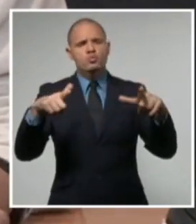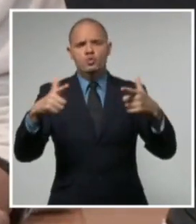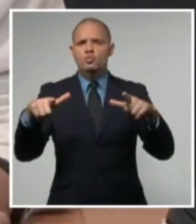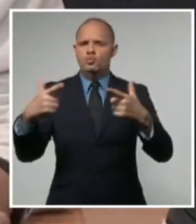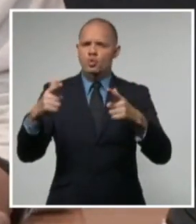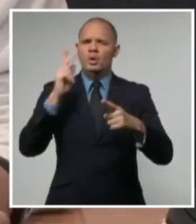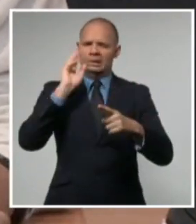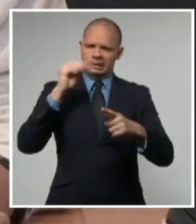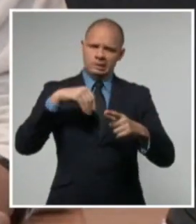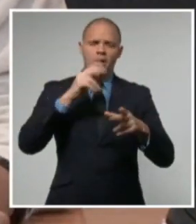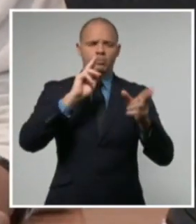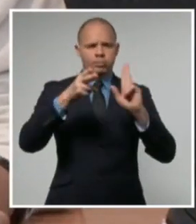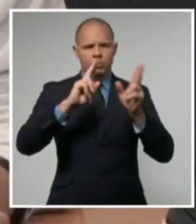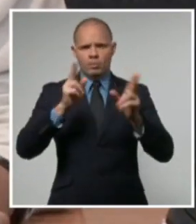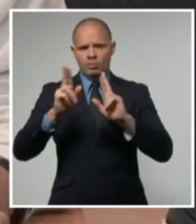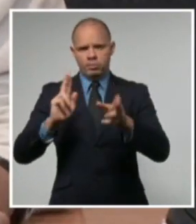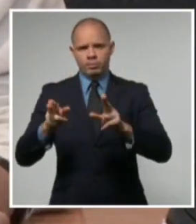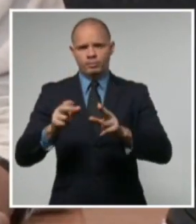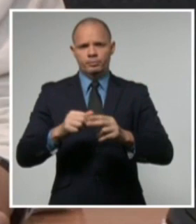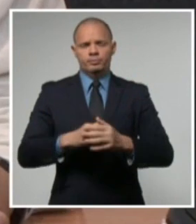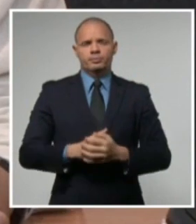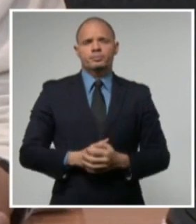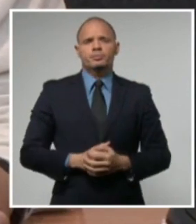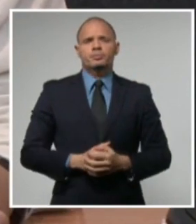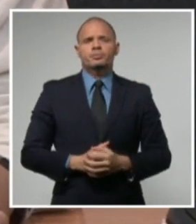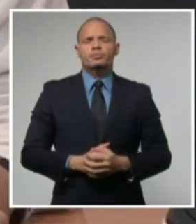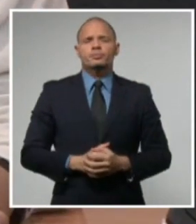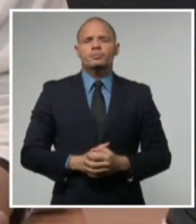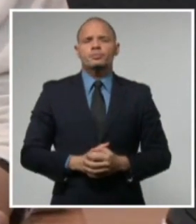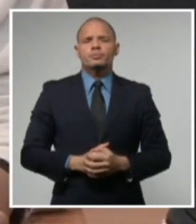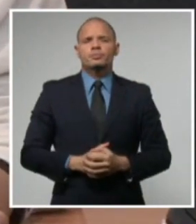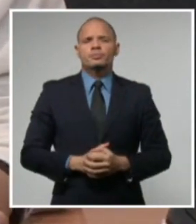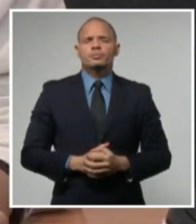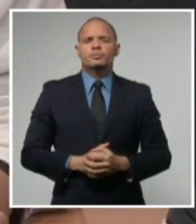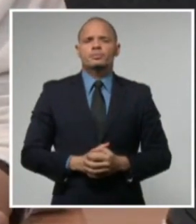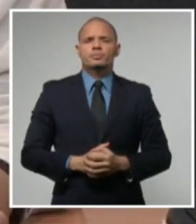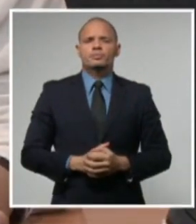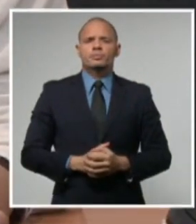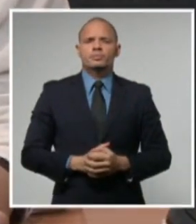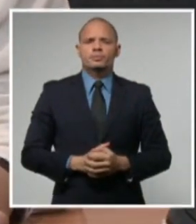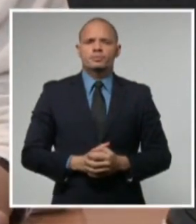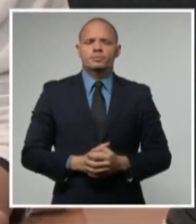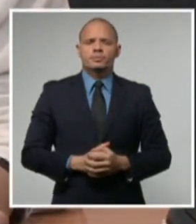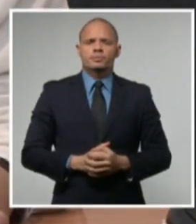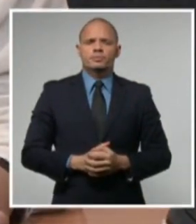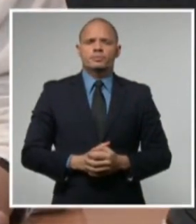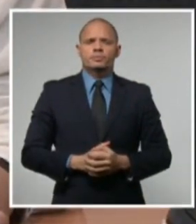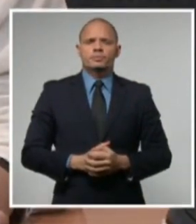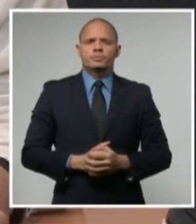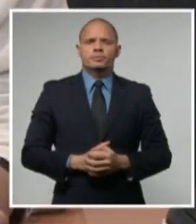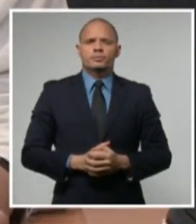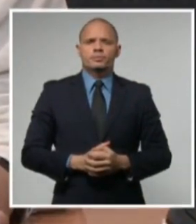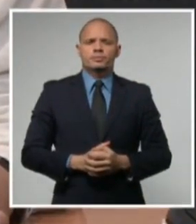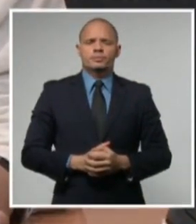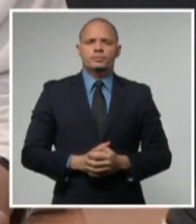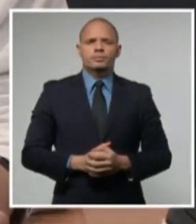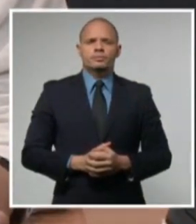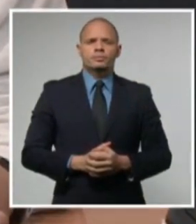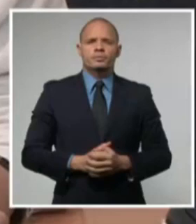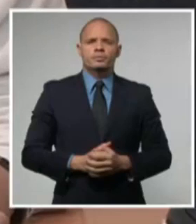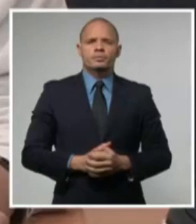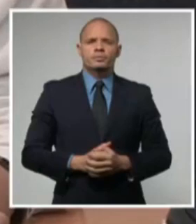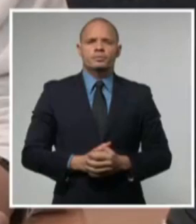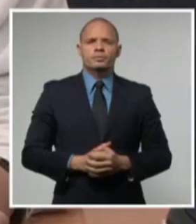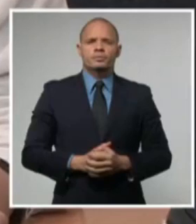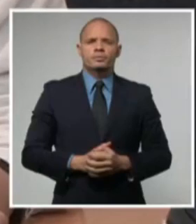sanitarias establecidas. Por otra parte, se ha monitoreado el comportamiento de la